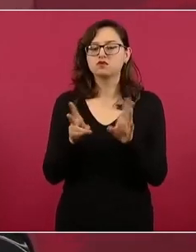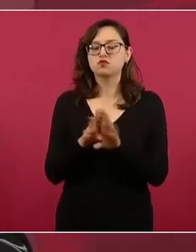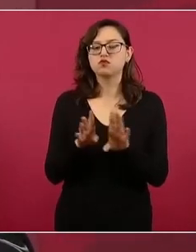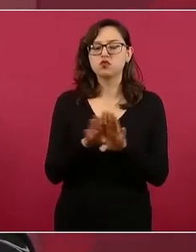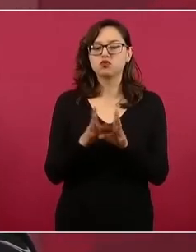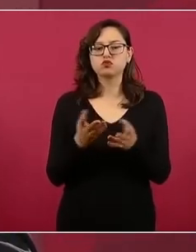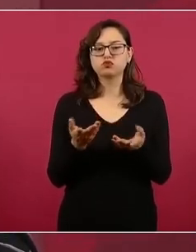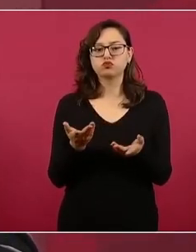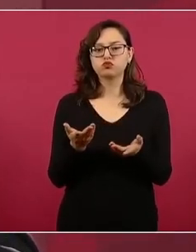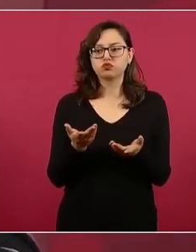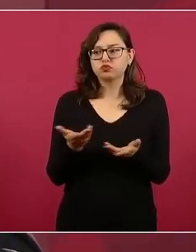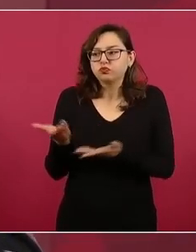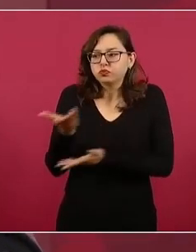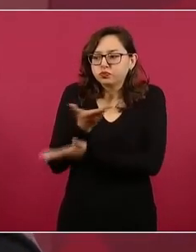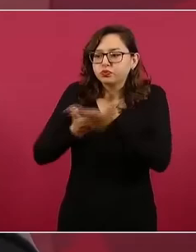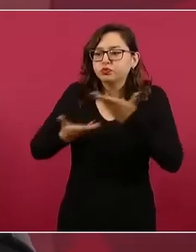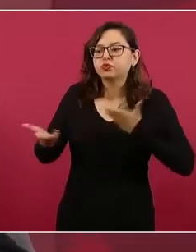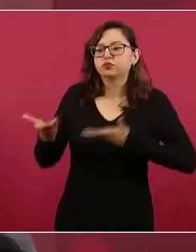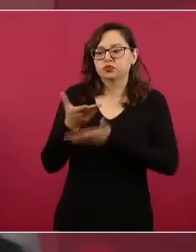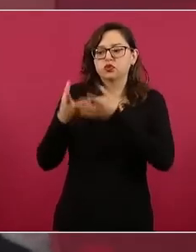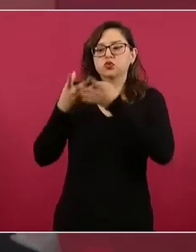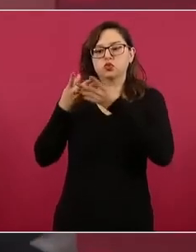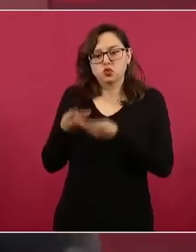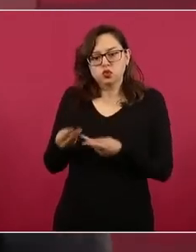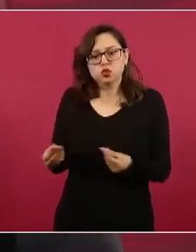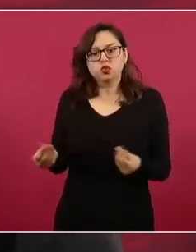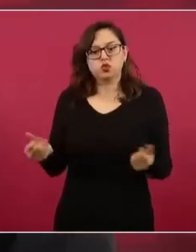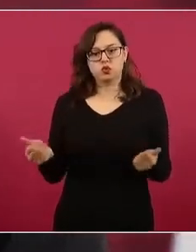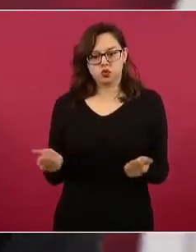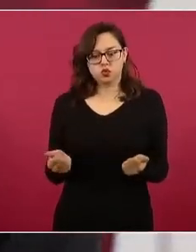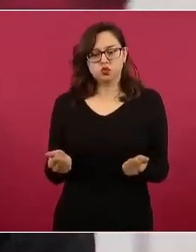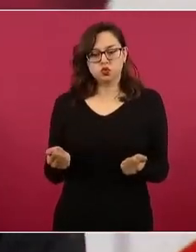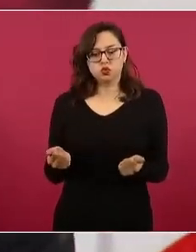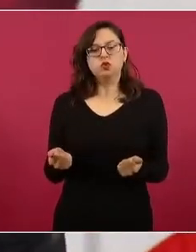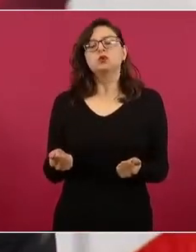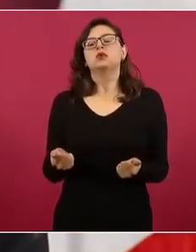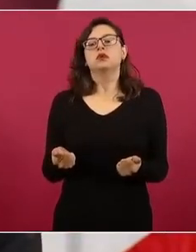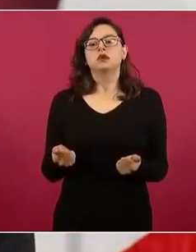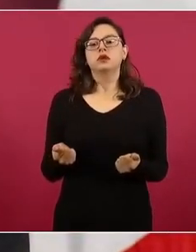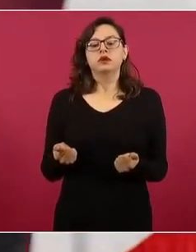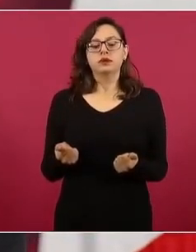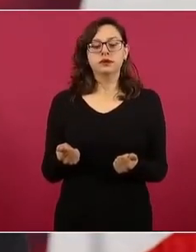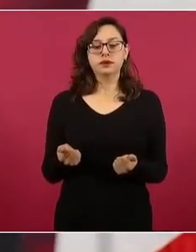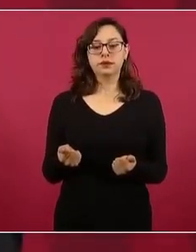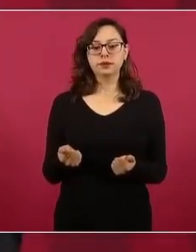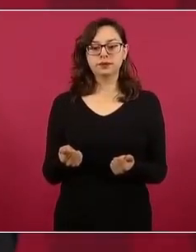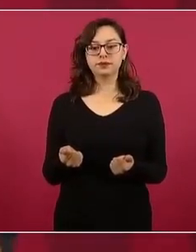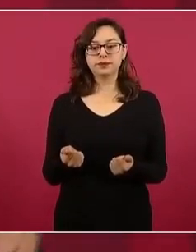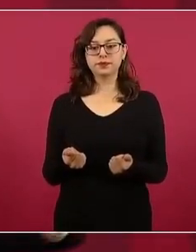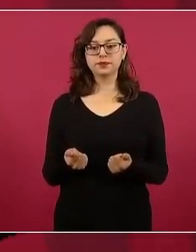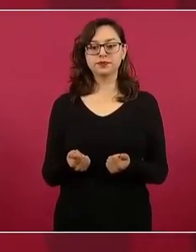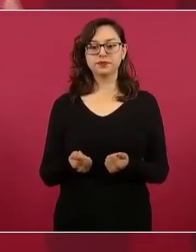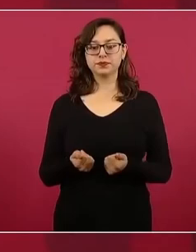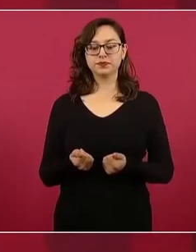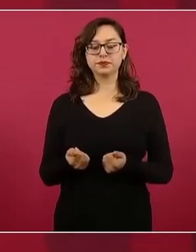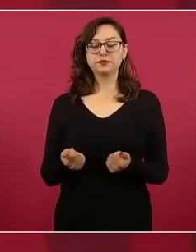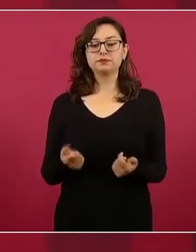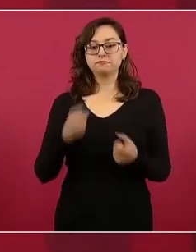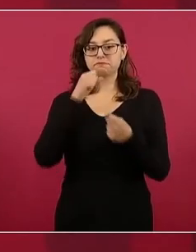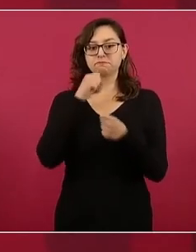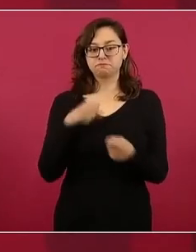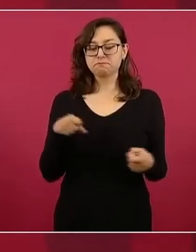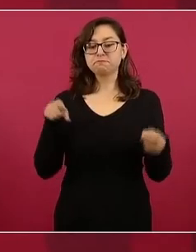Y también hablamos de estas oportunidades,